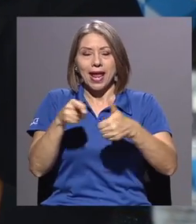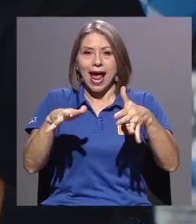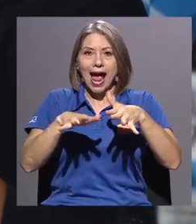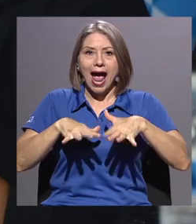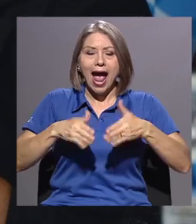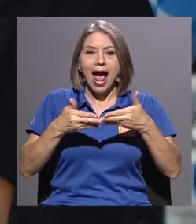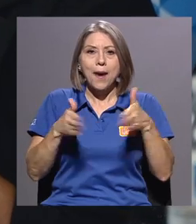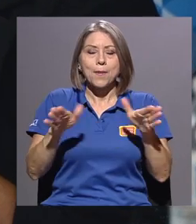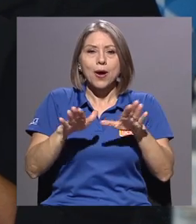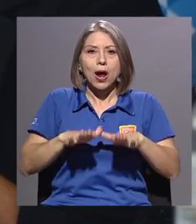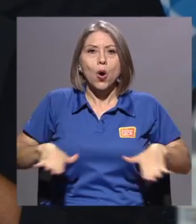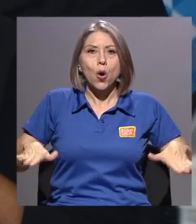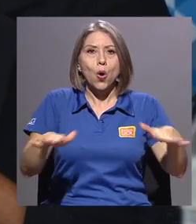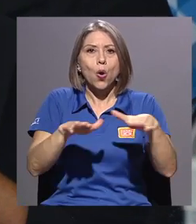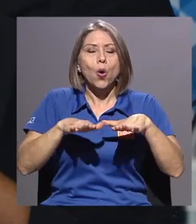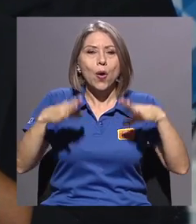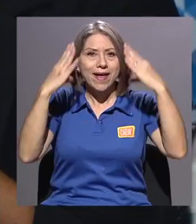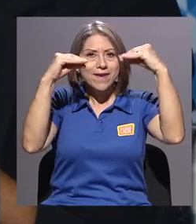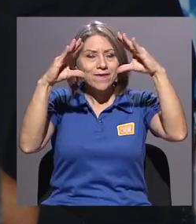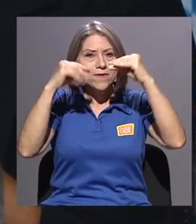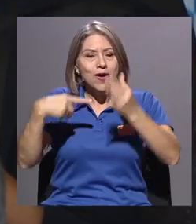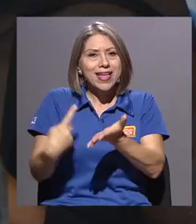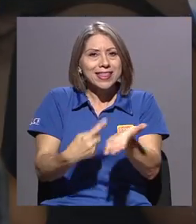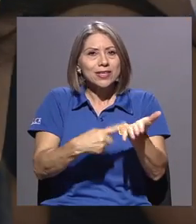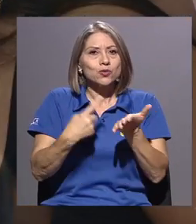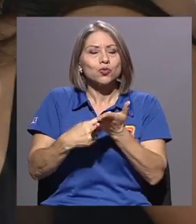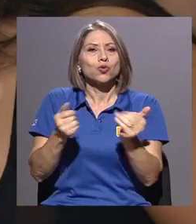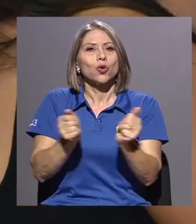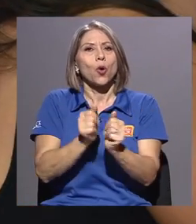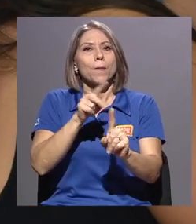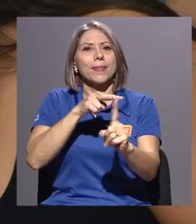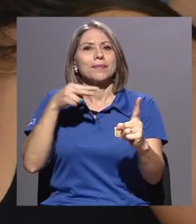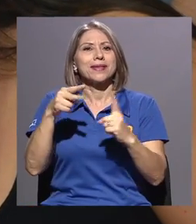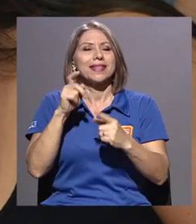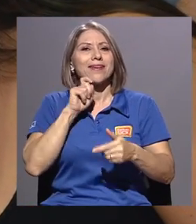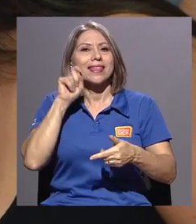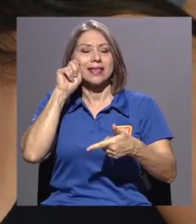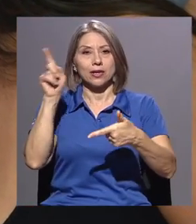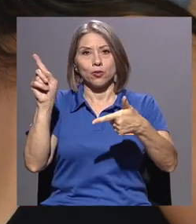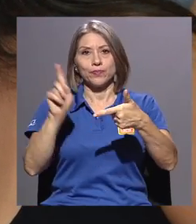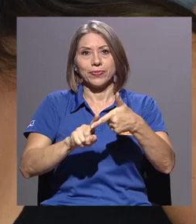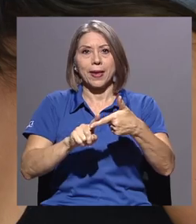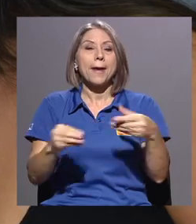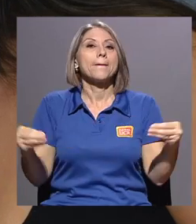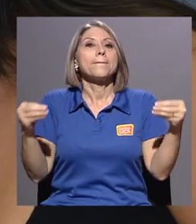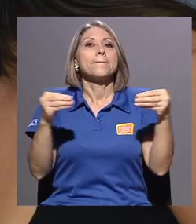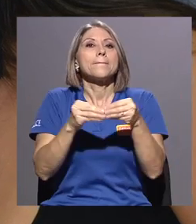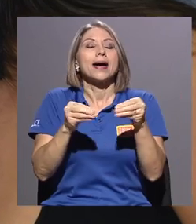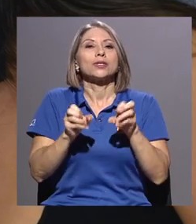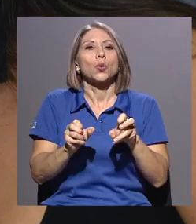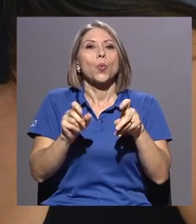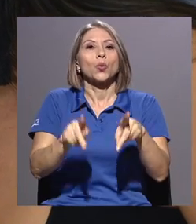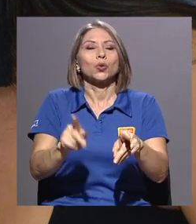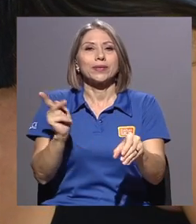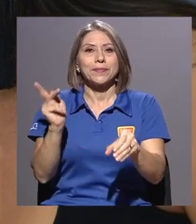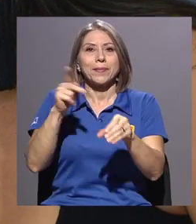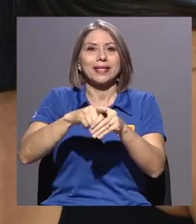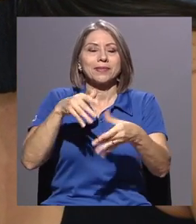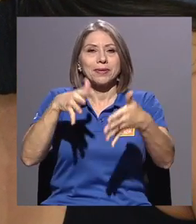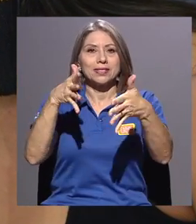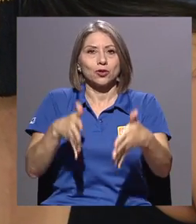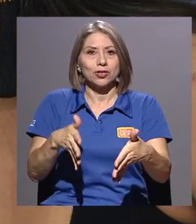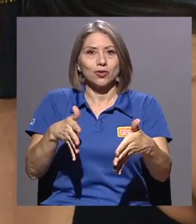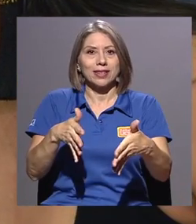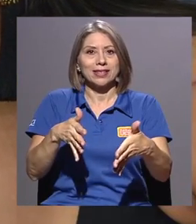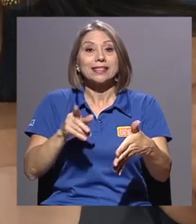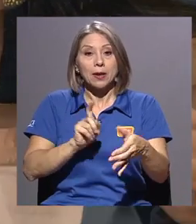información y discusión con perspectiva de género, más plazas de participación estudiantil en las comisiones